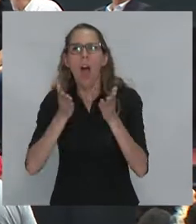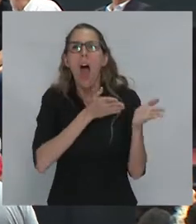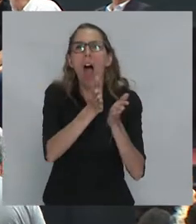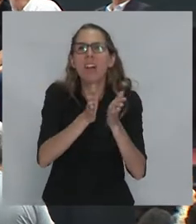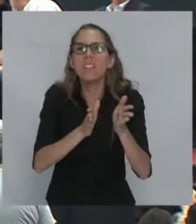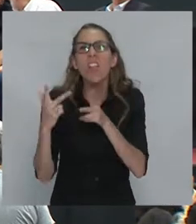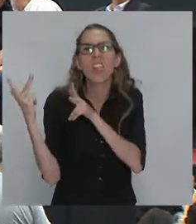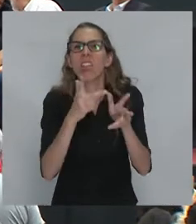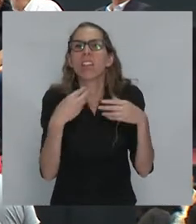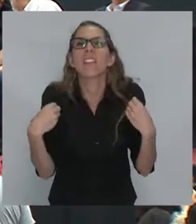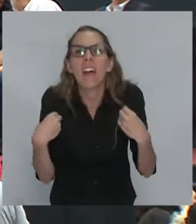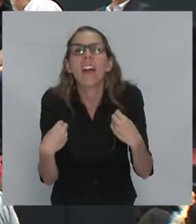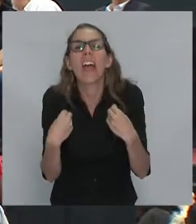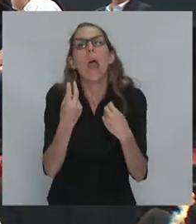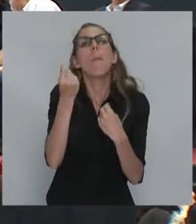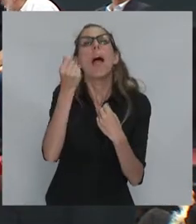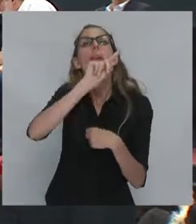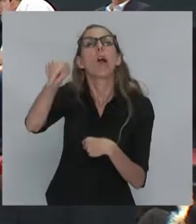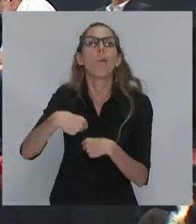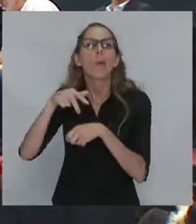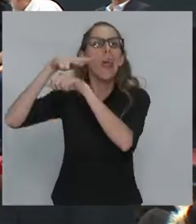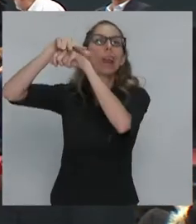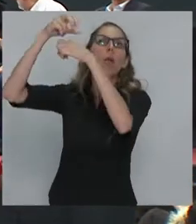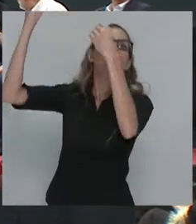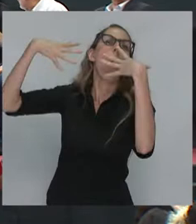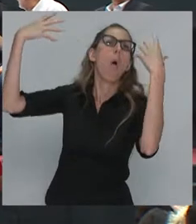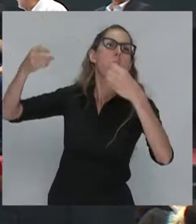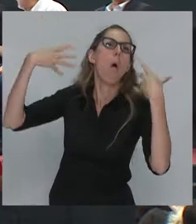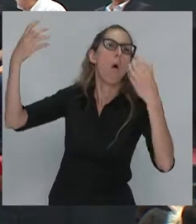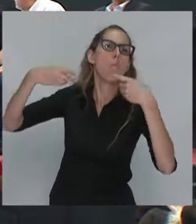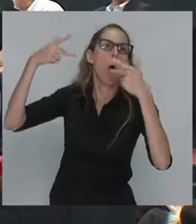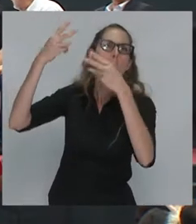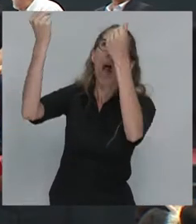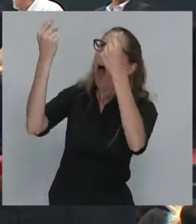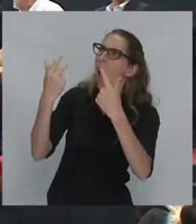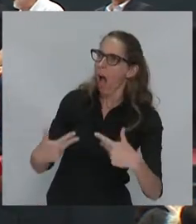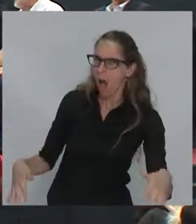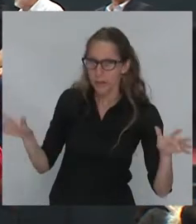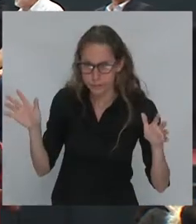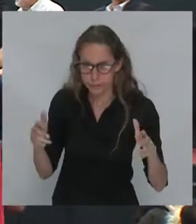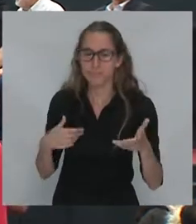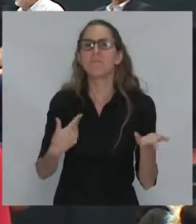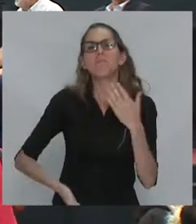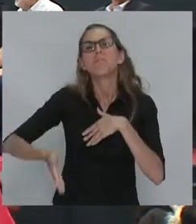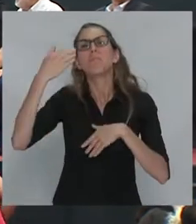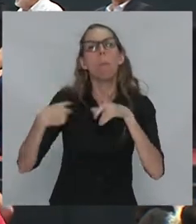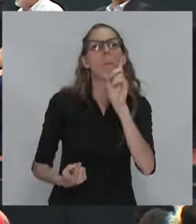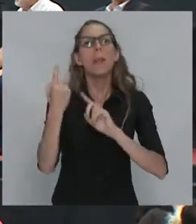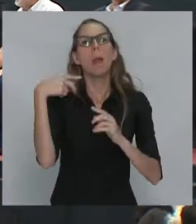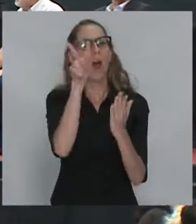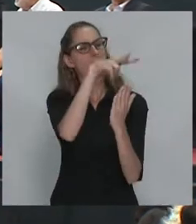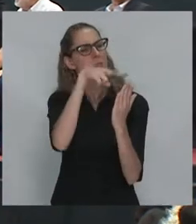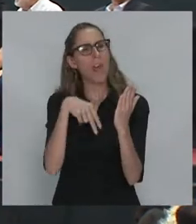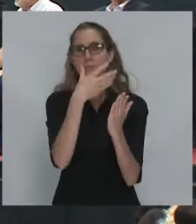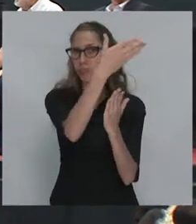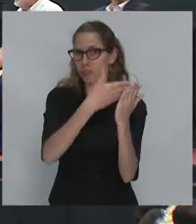dinero cae desde el helicóptero. Cuando la primera vez me toca leer el discurso, que es uno